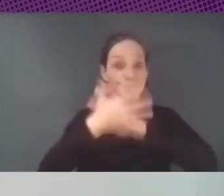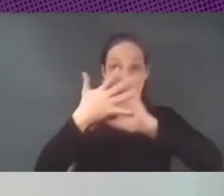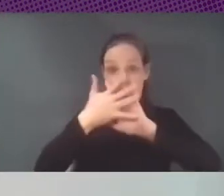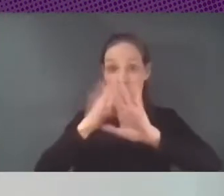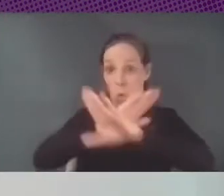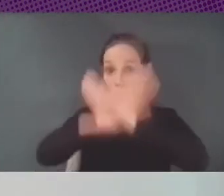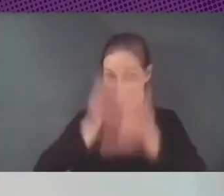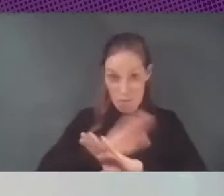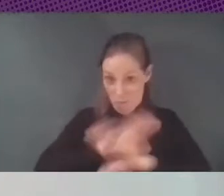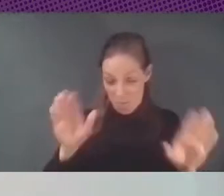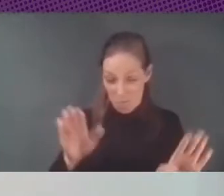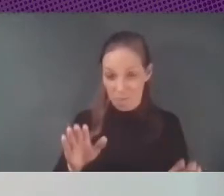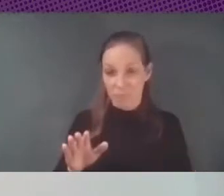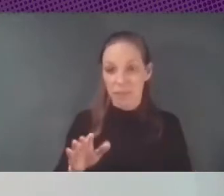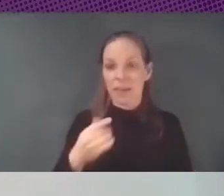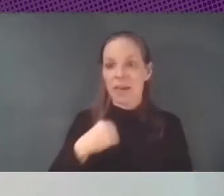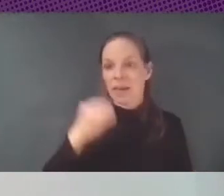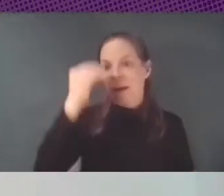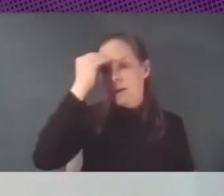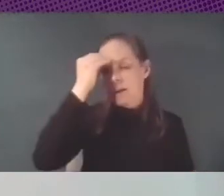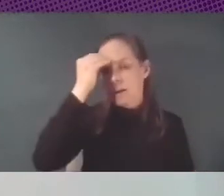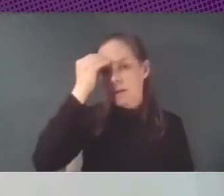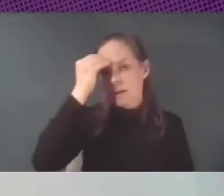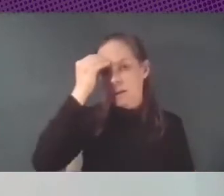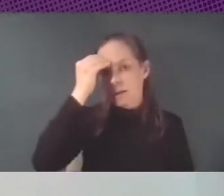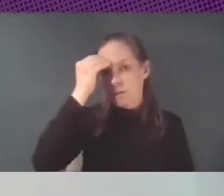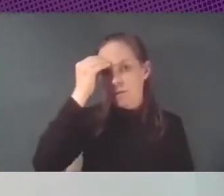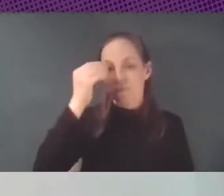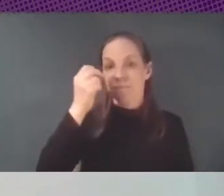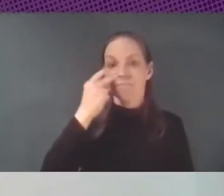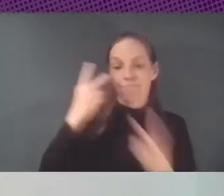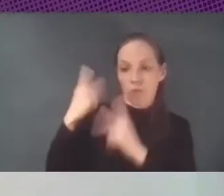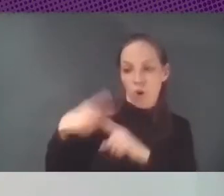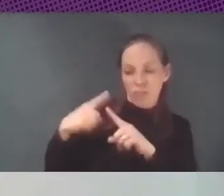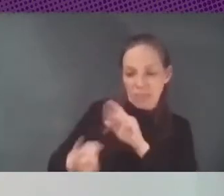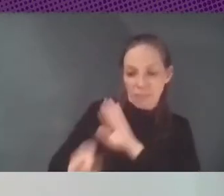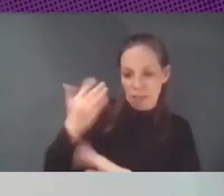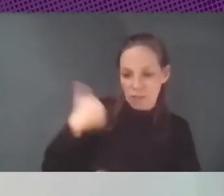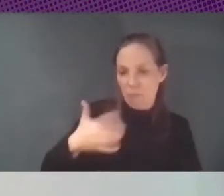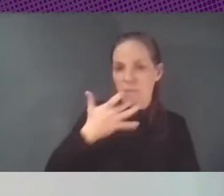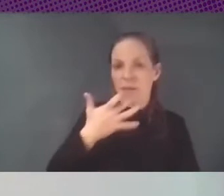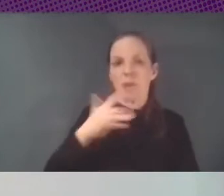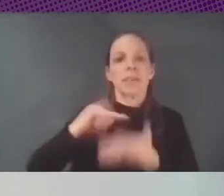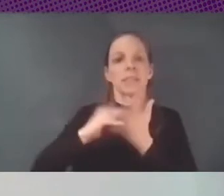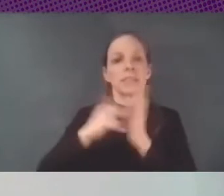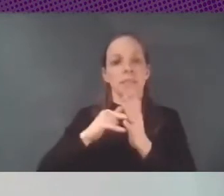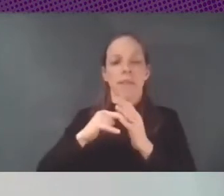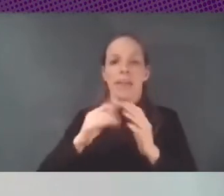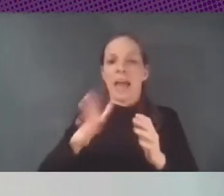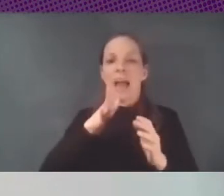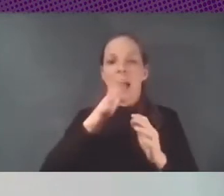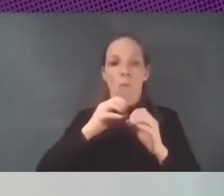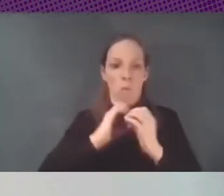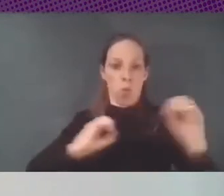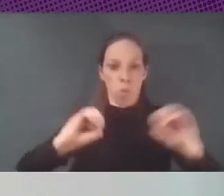pero creo que hay que mirar otras cosas que ya se han inventado tenemos un sistema de distribución de agua descentralizado no hay una empresa